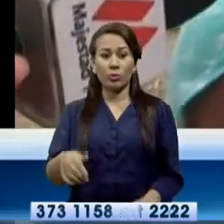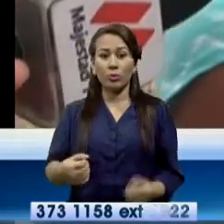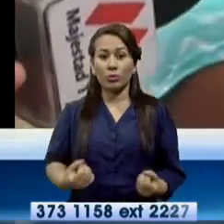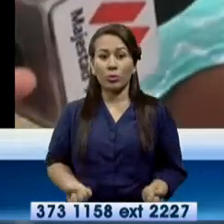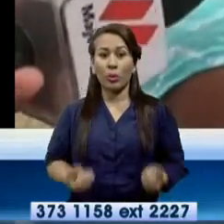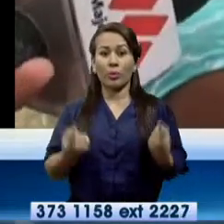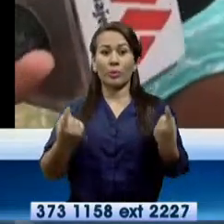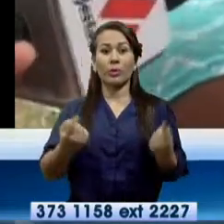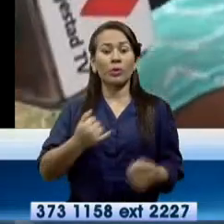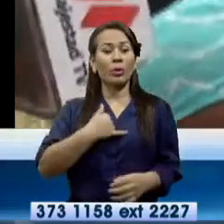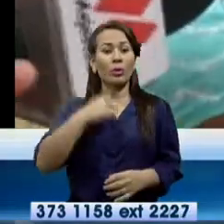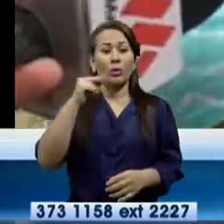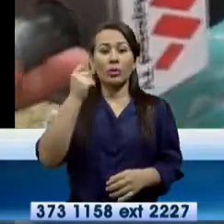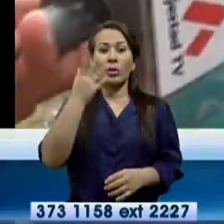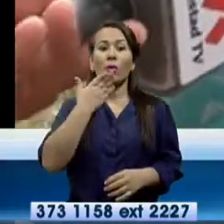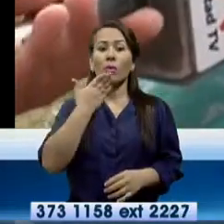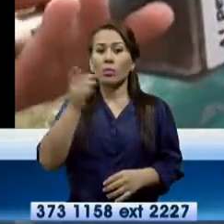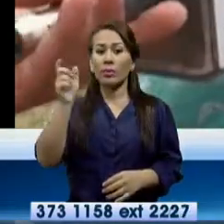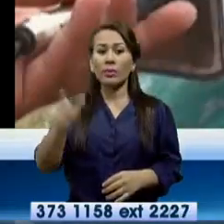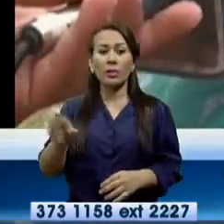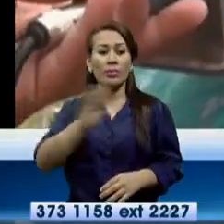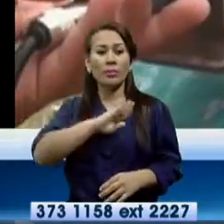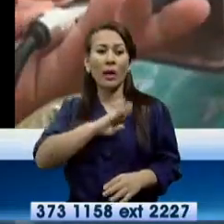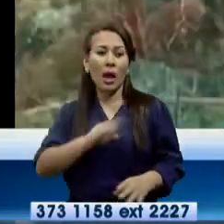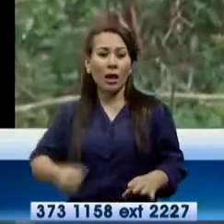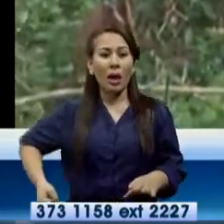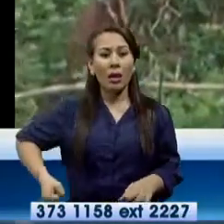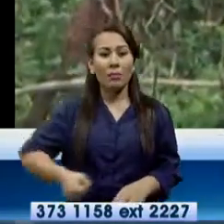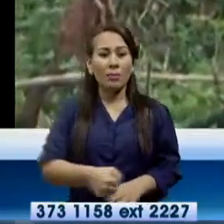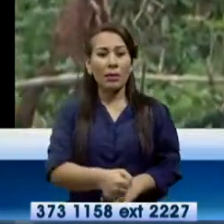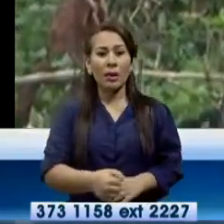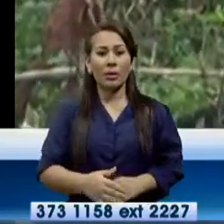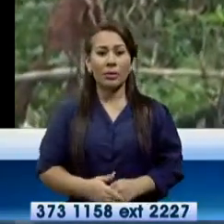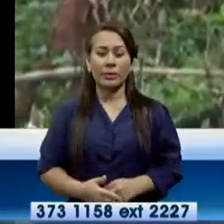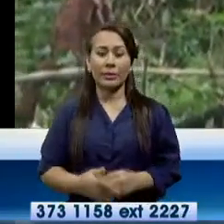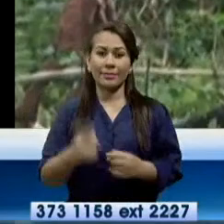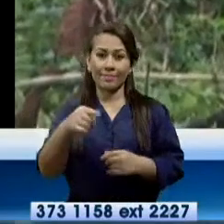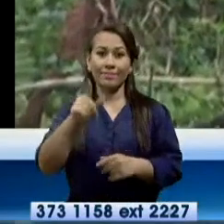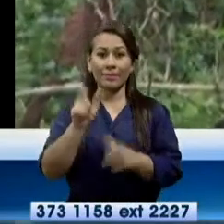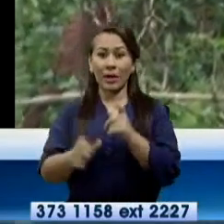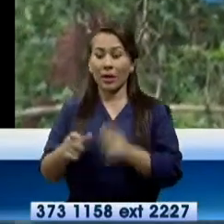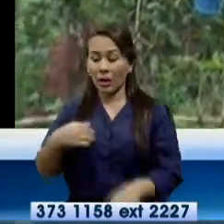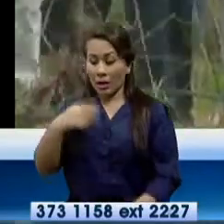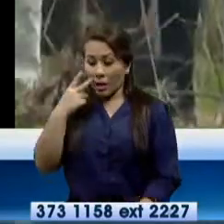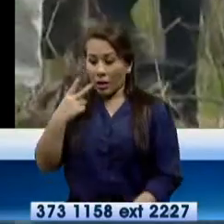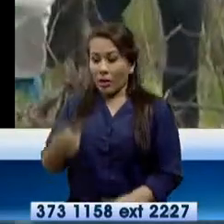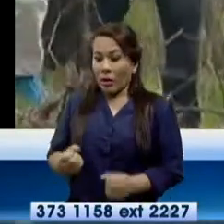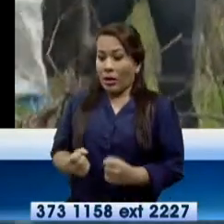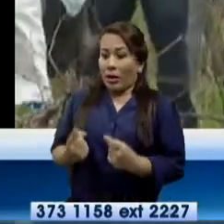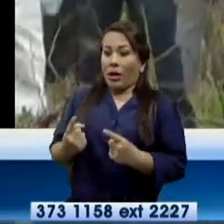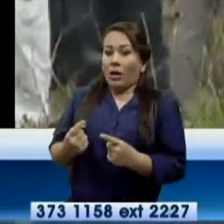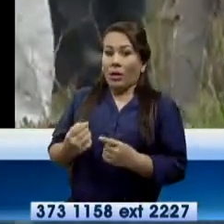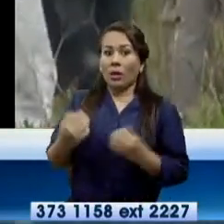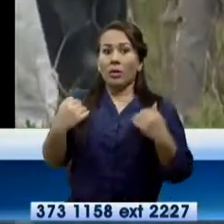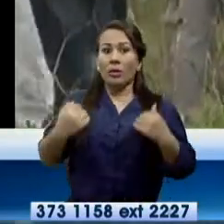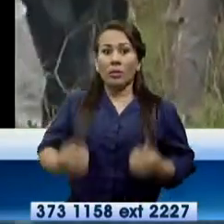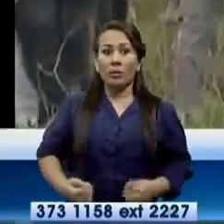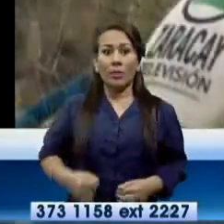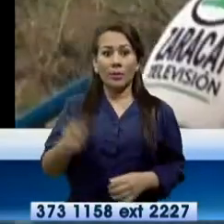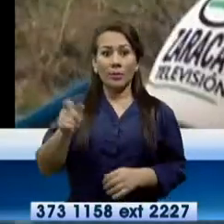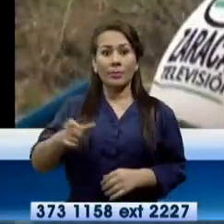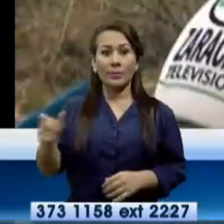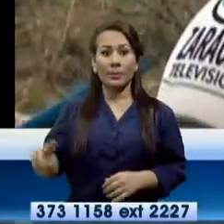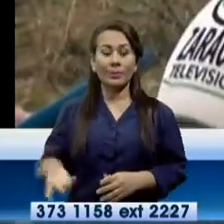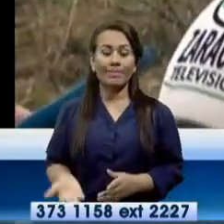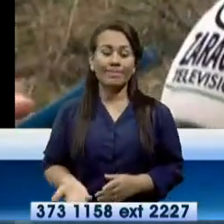No entiendo por qué le hicieron eso a la criatura. Fue un habitante del lugar quien encontró el cuerpo y notificó de inmediato a las autoridades.